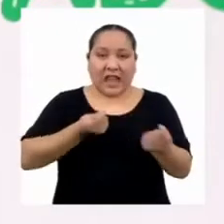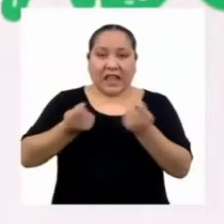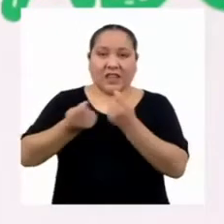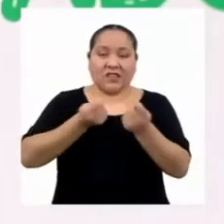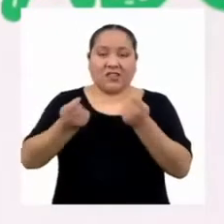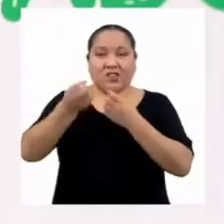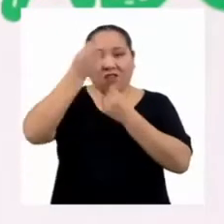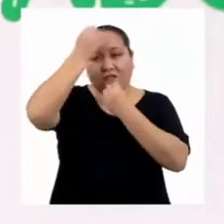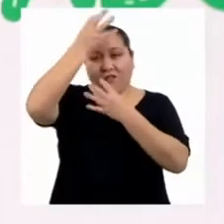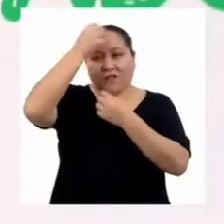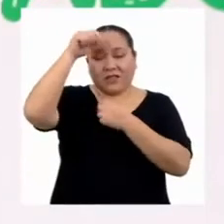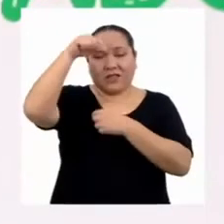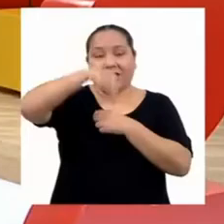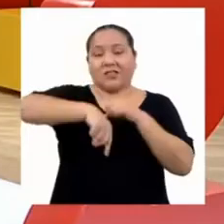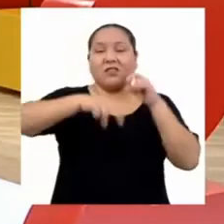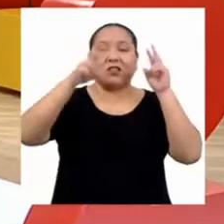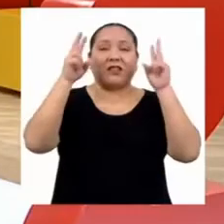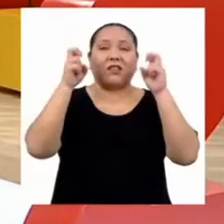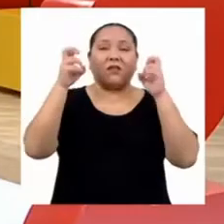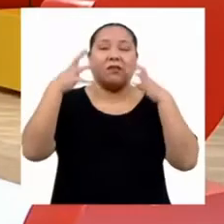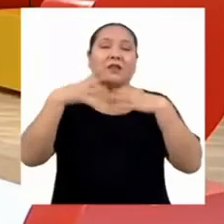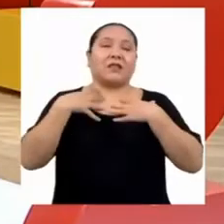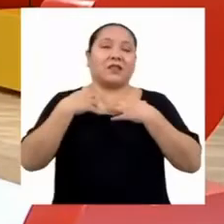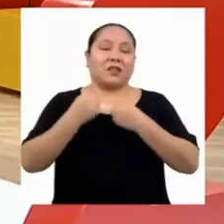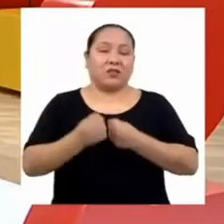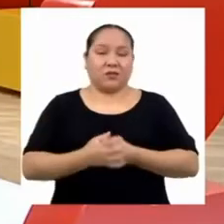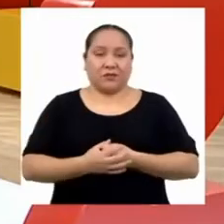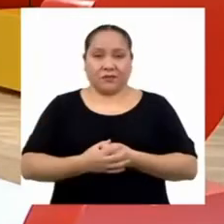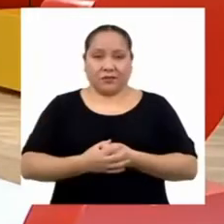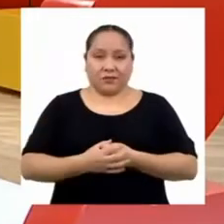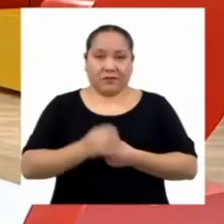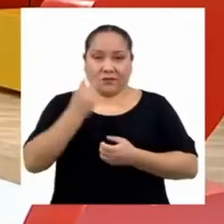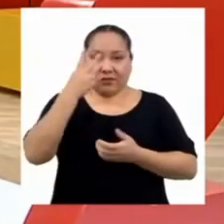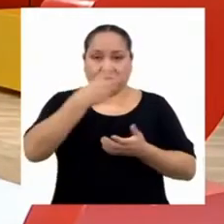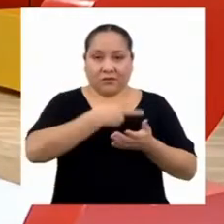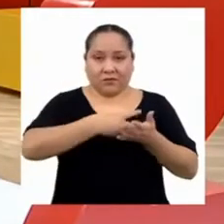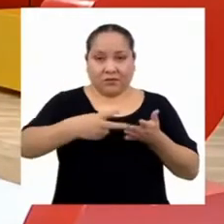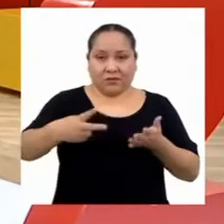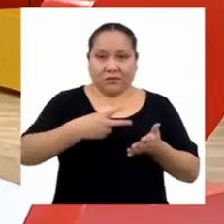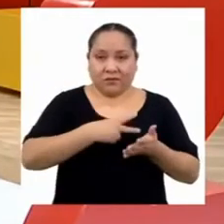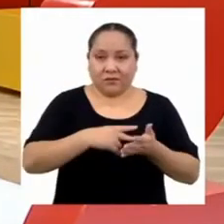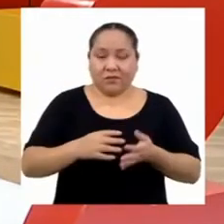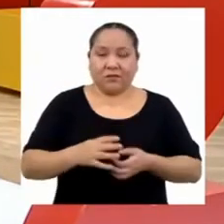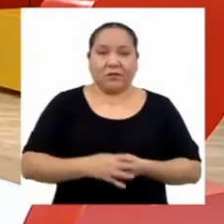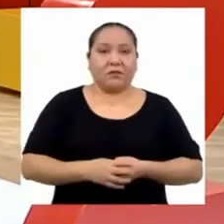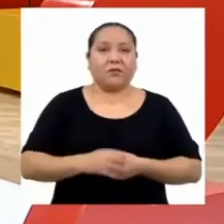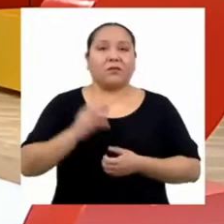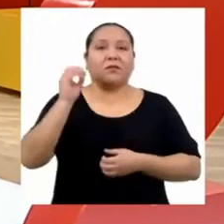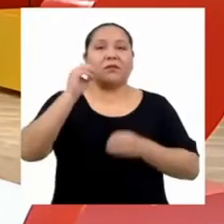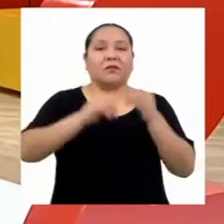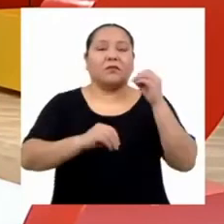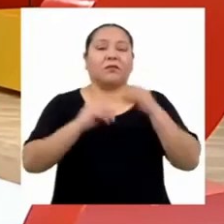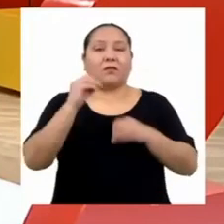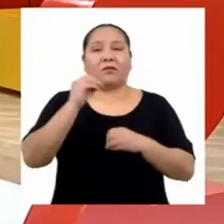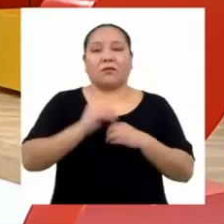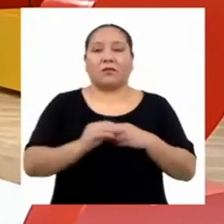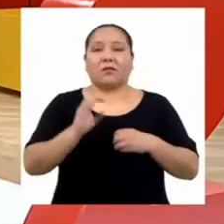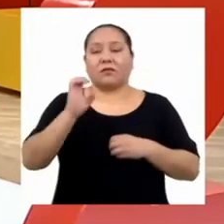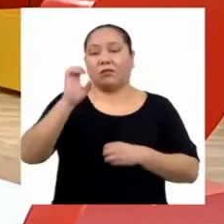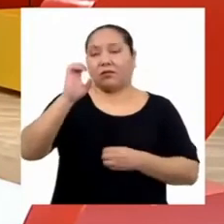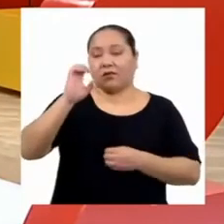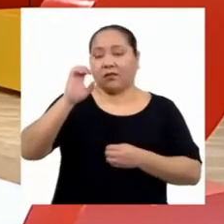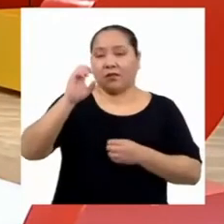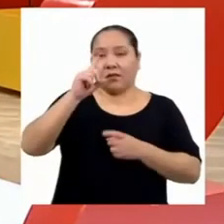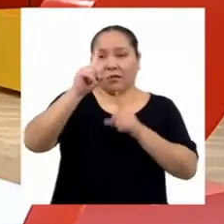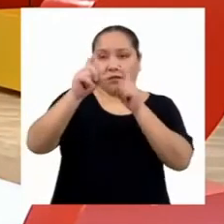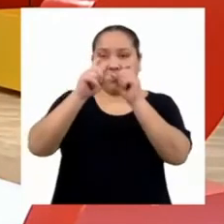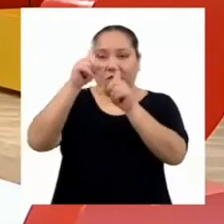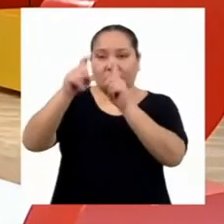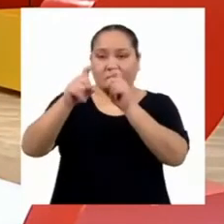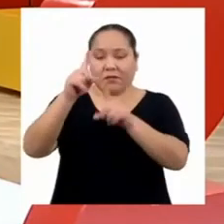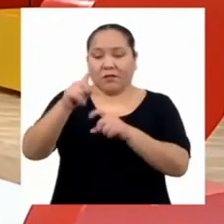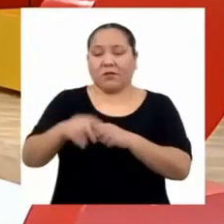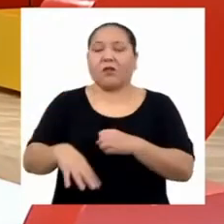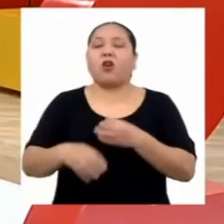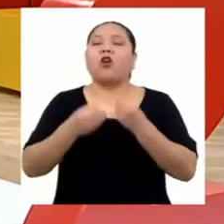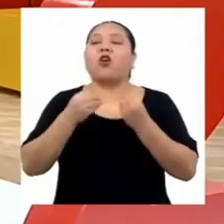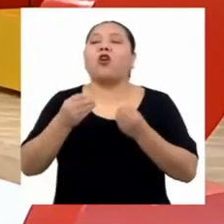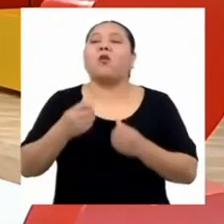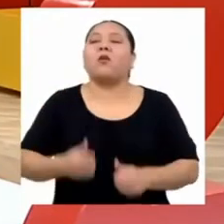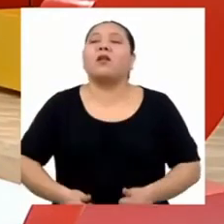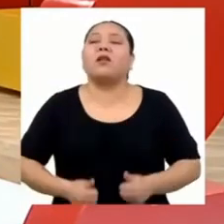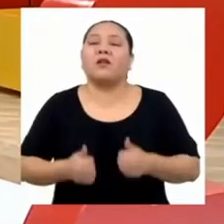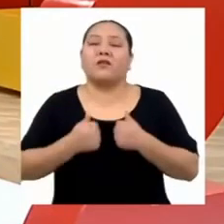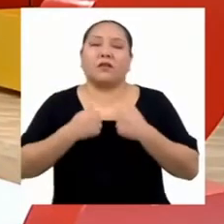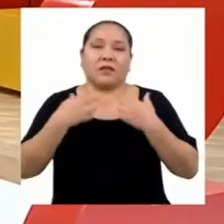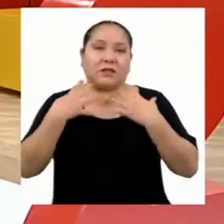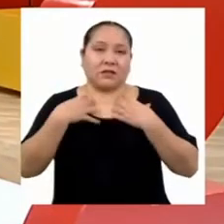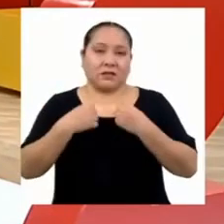estos temas de salud. En las siguientes dos semanas, elaboraremos encuestas para recopilar datos sobre los hábitos de vida saludable,